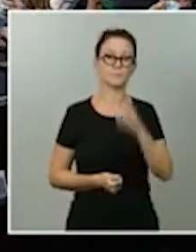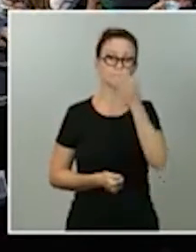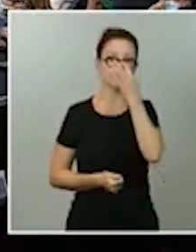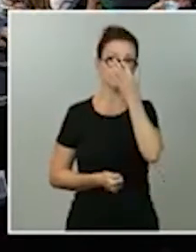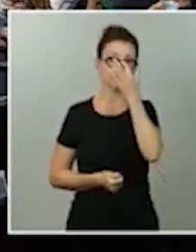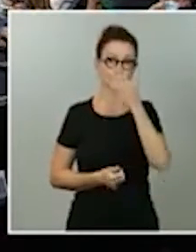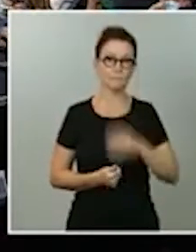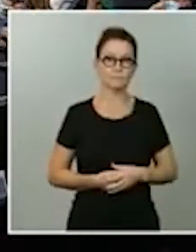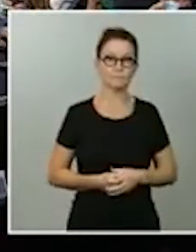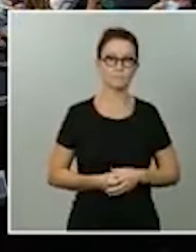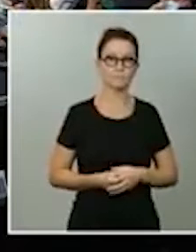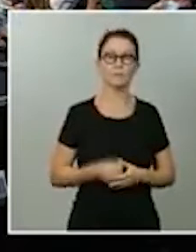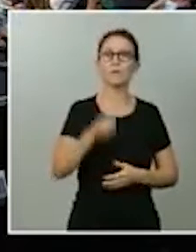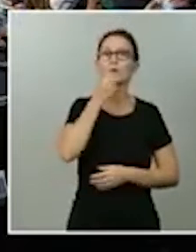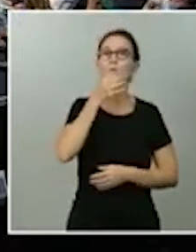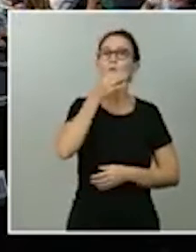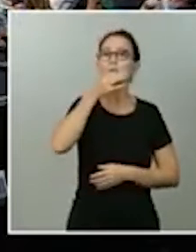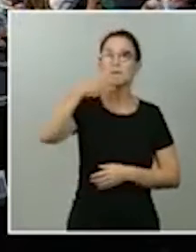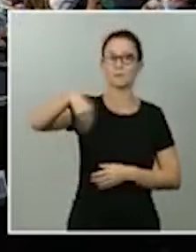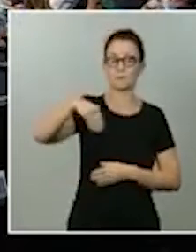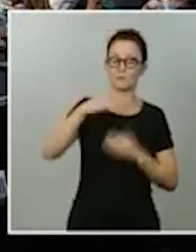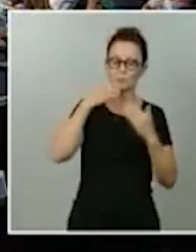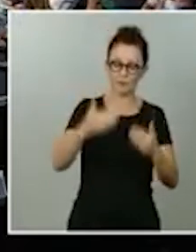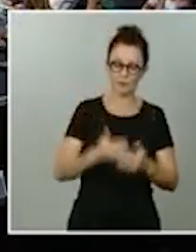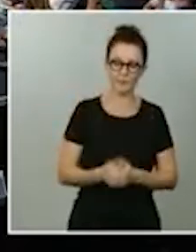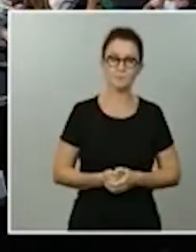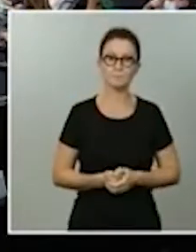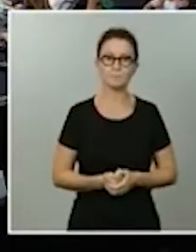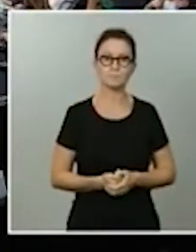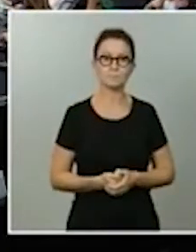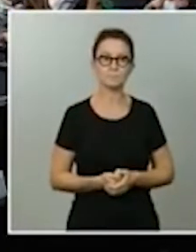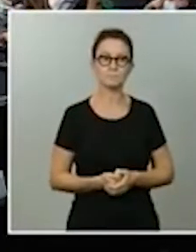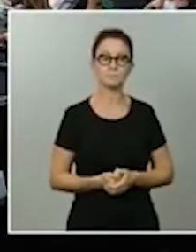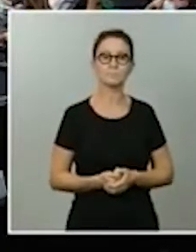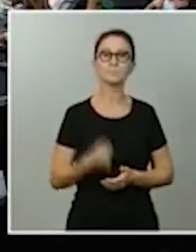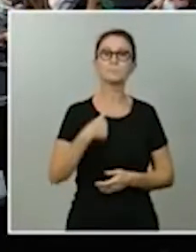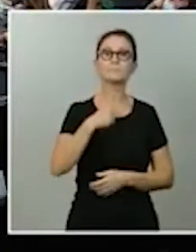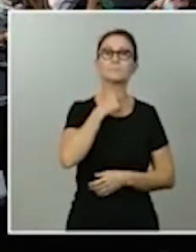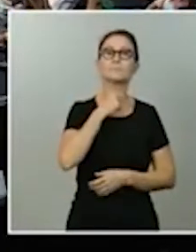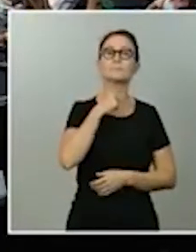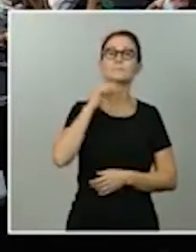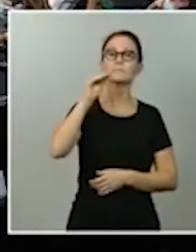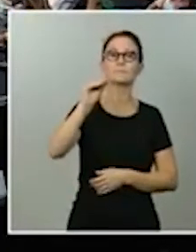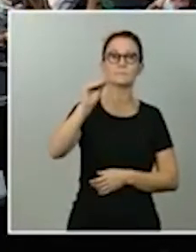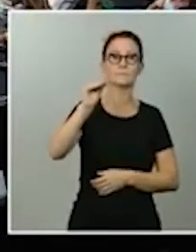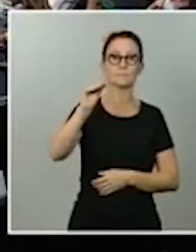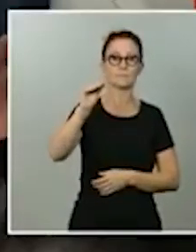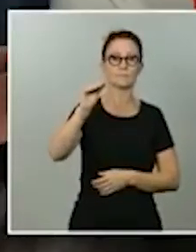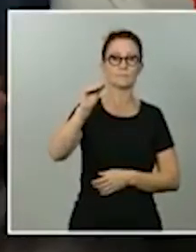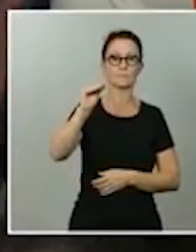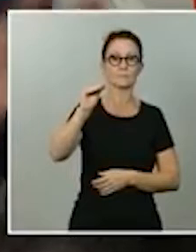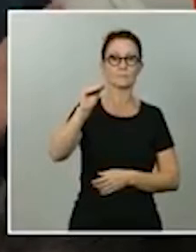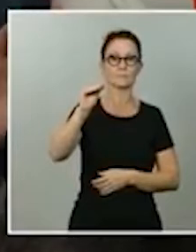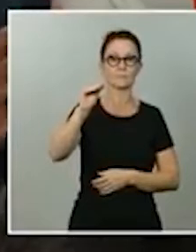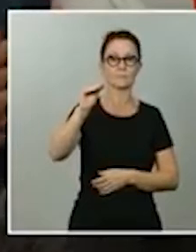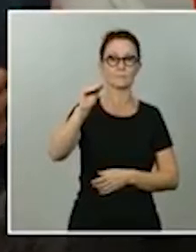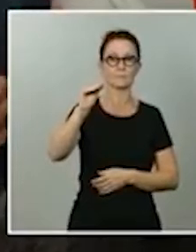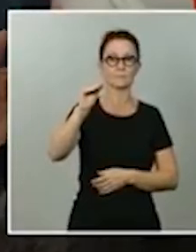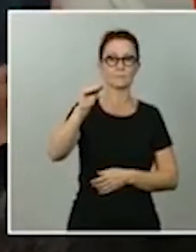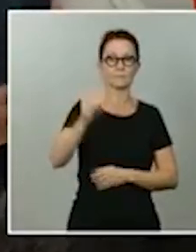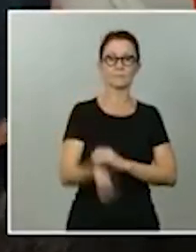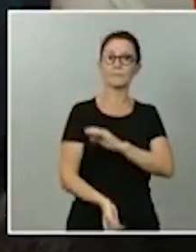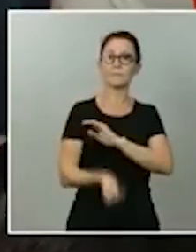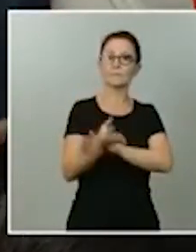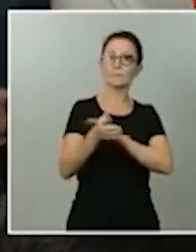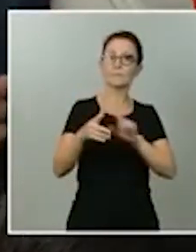Buenas tardes presidente muchas gracias me gustaría preguntarle por el tema de la declaración del estado de alarma y la delegación